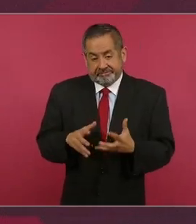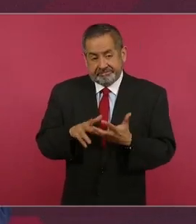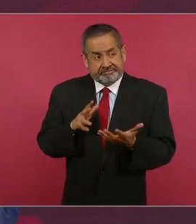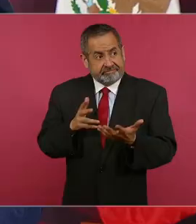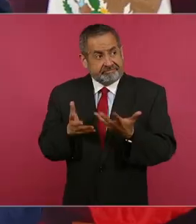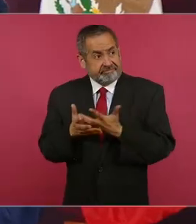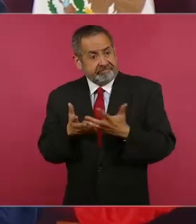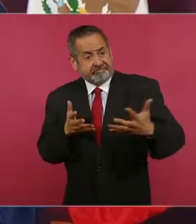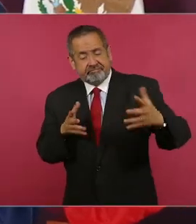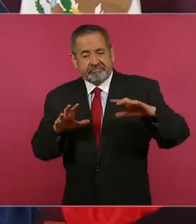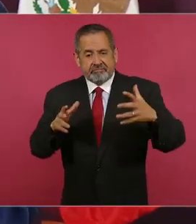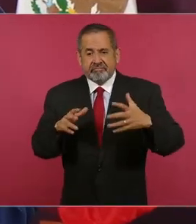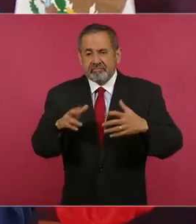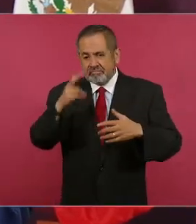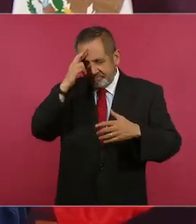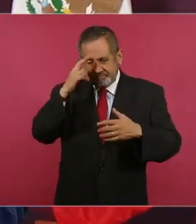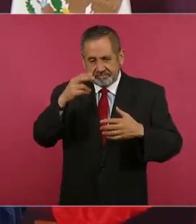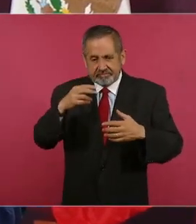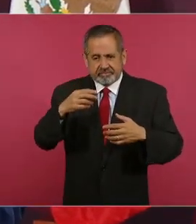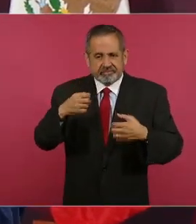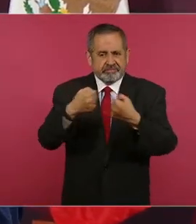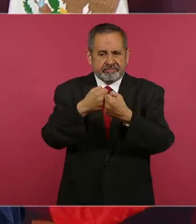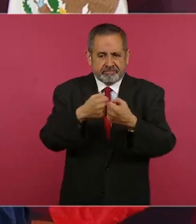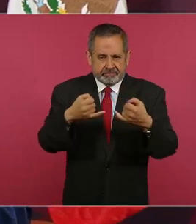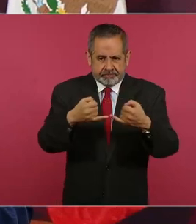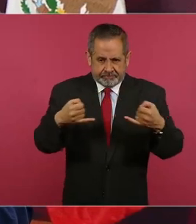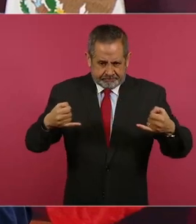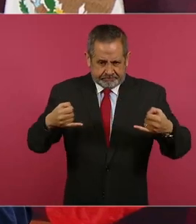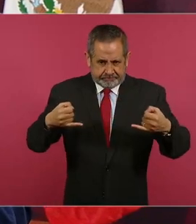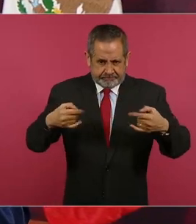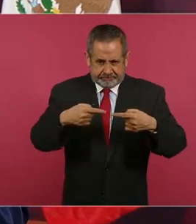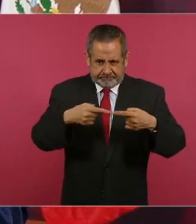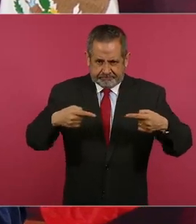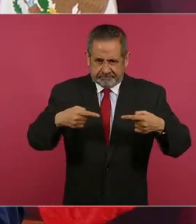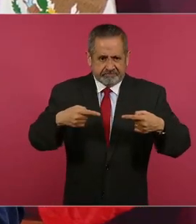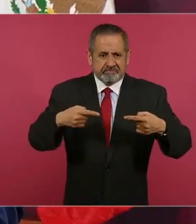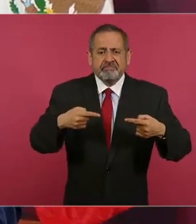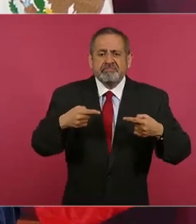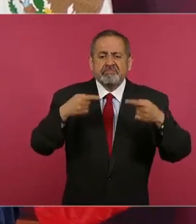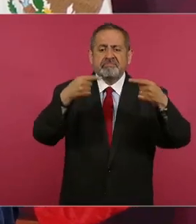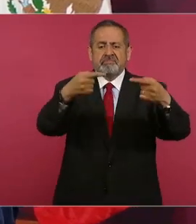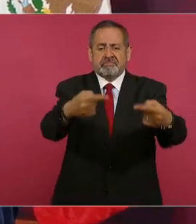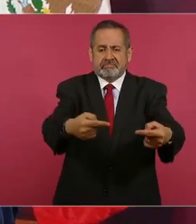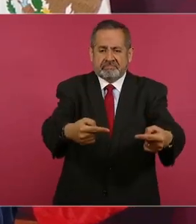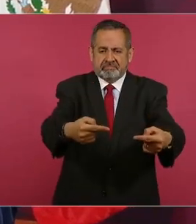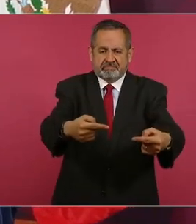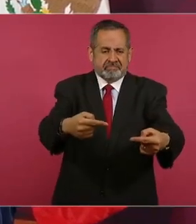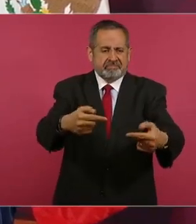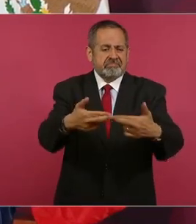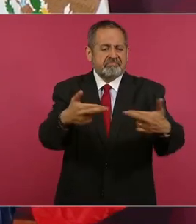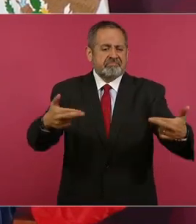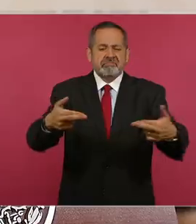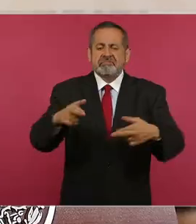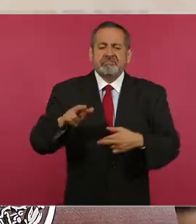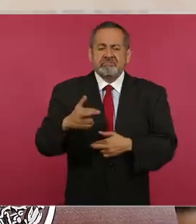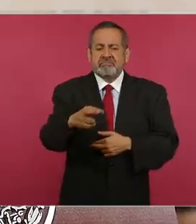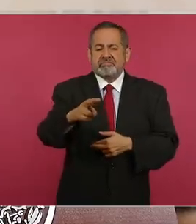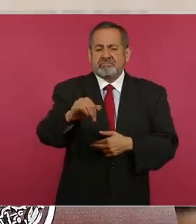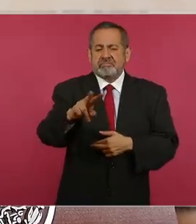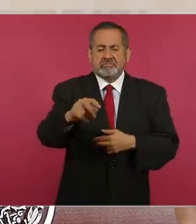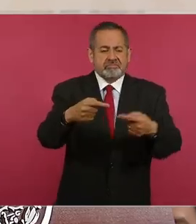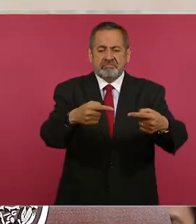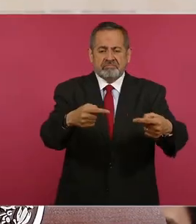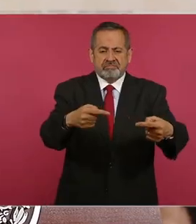La frontera estaba hasta el norte, hasta el río Nieves, y la